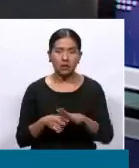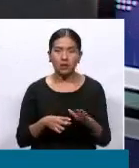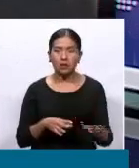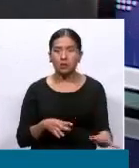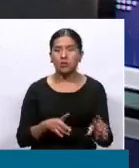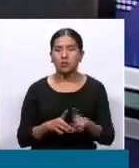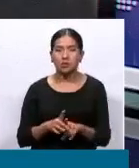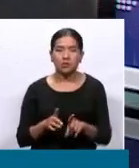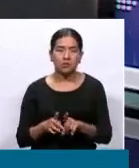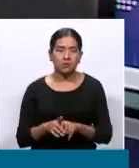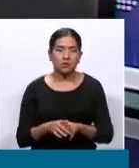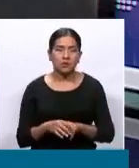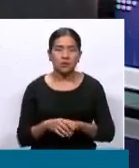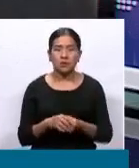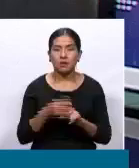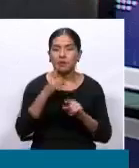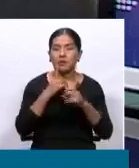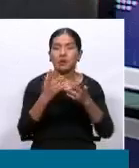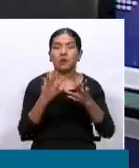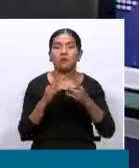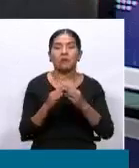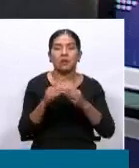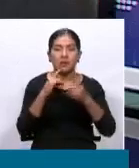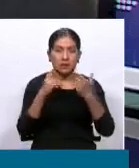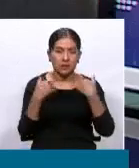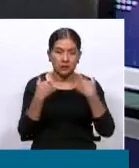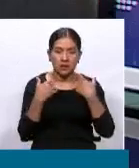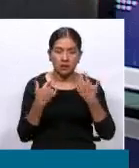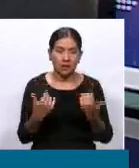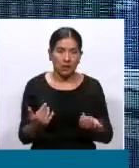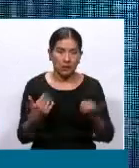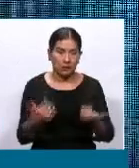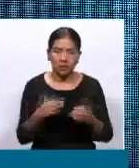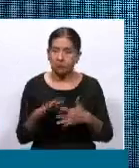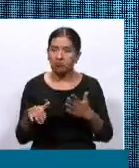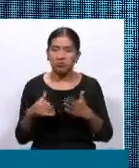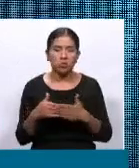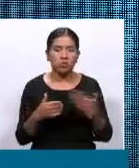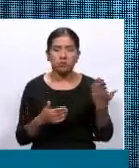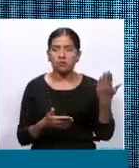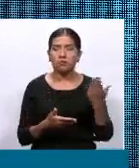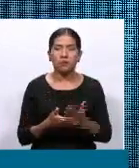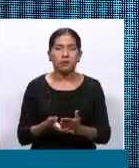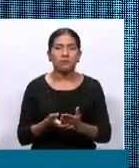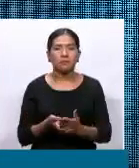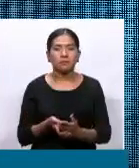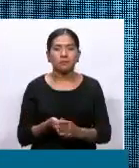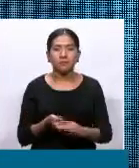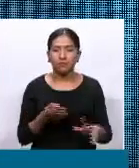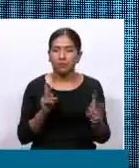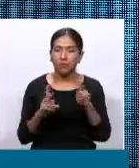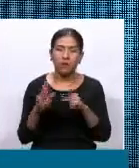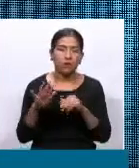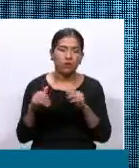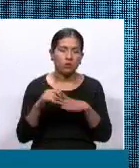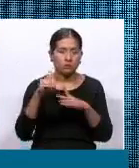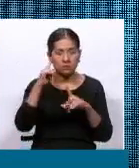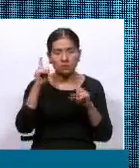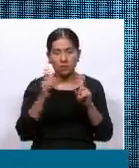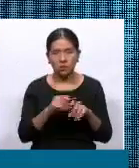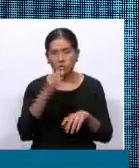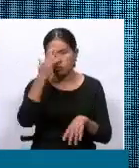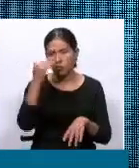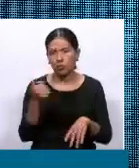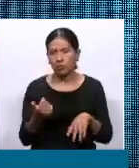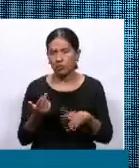alimentar, y tiene en este momento todo parado. Y la gente se pregunta, ¿por qué unos y